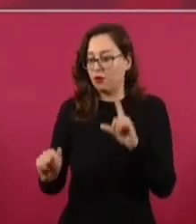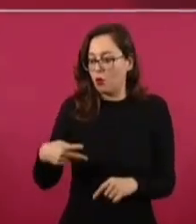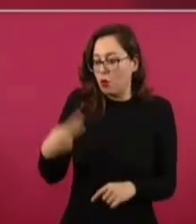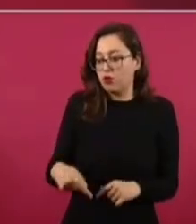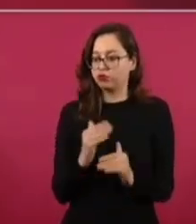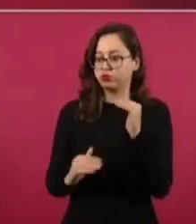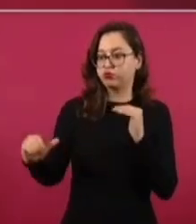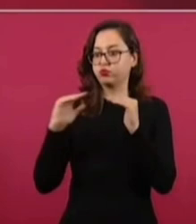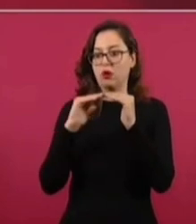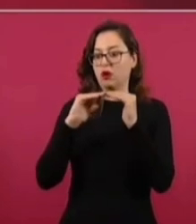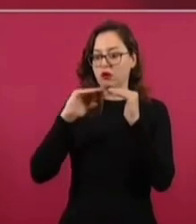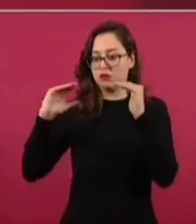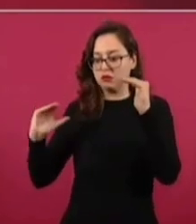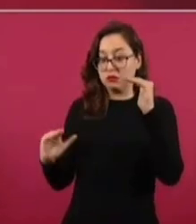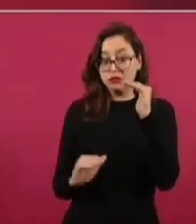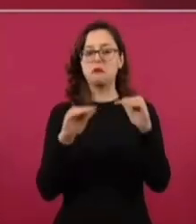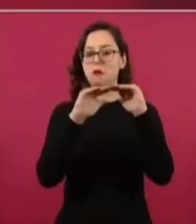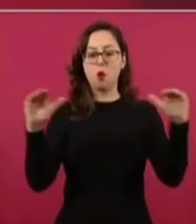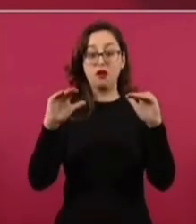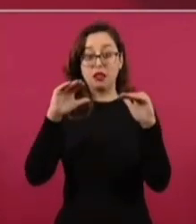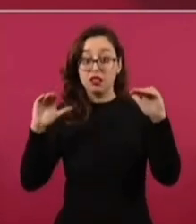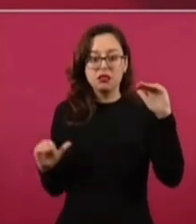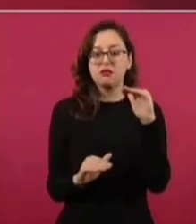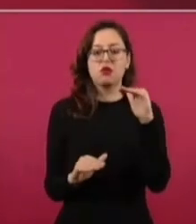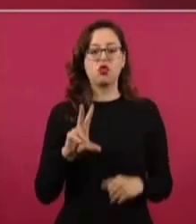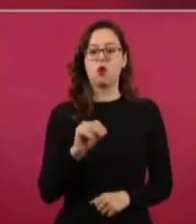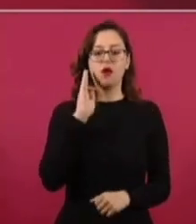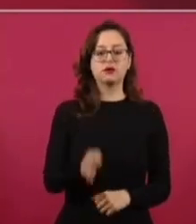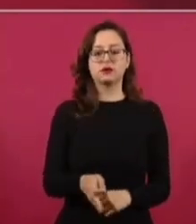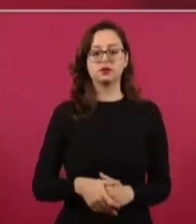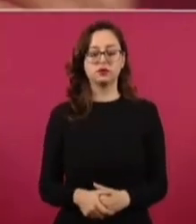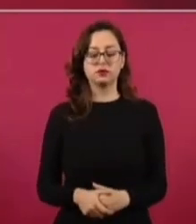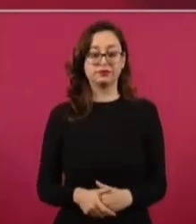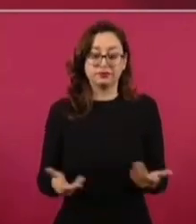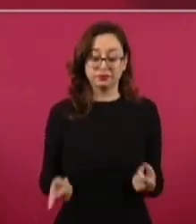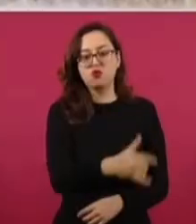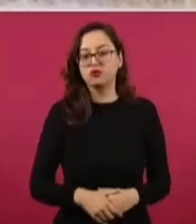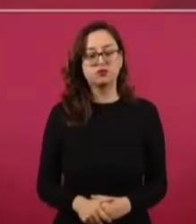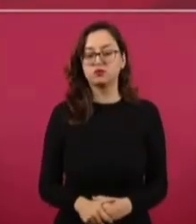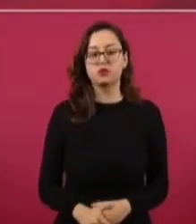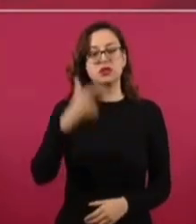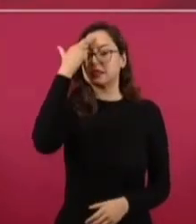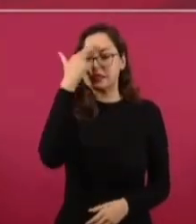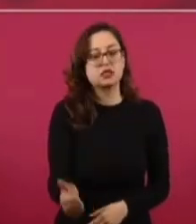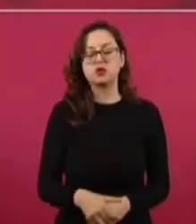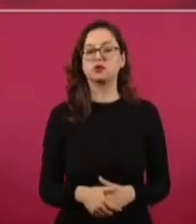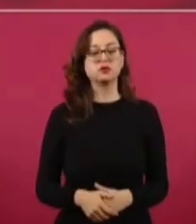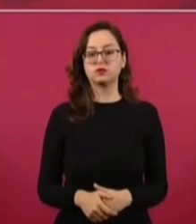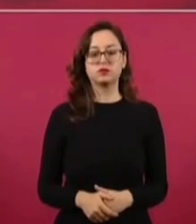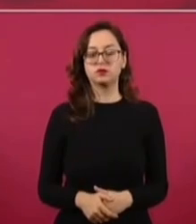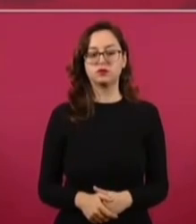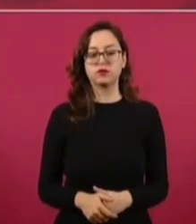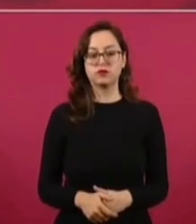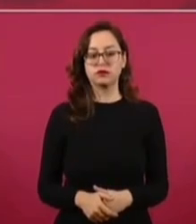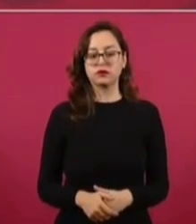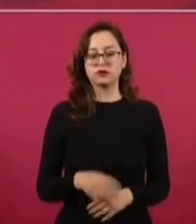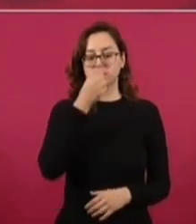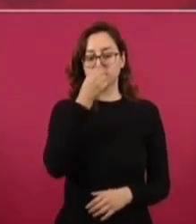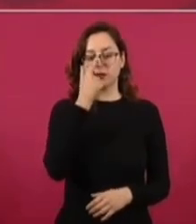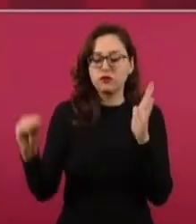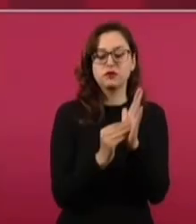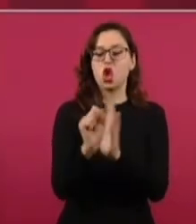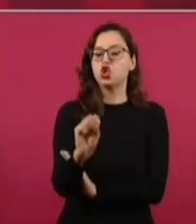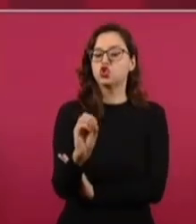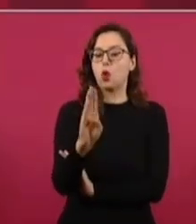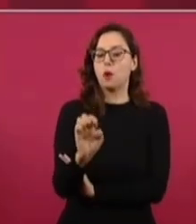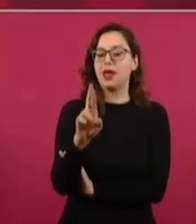no lo aceptamos. Además, no tienen razón. No fue en vano que se detuvo la